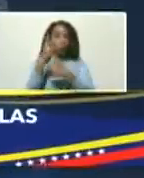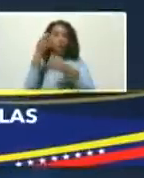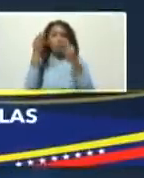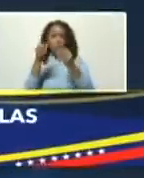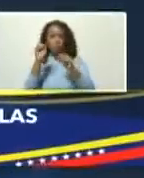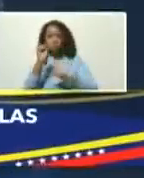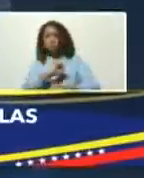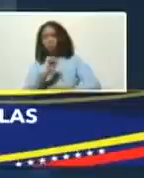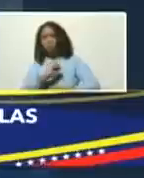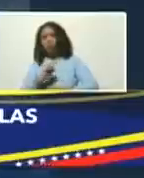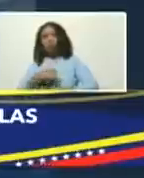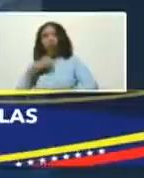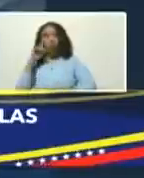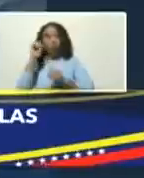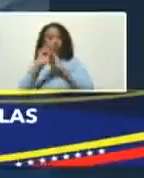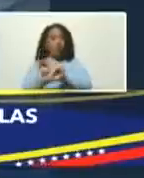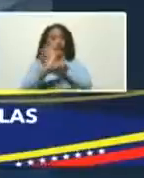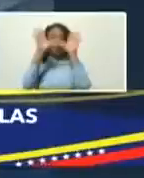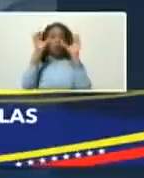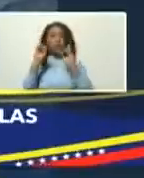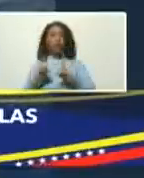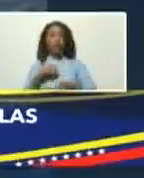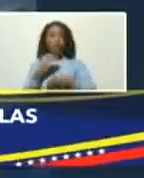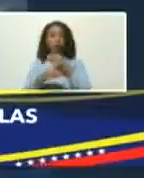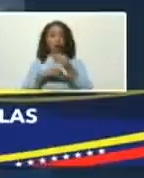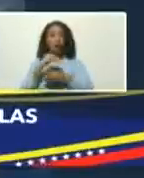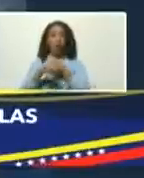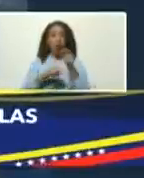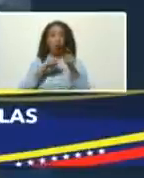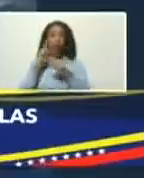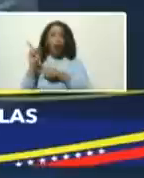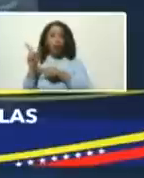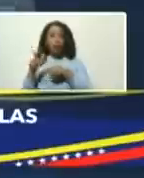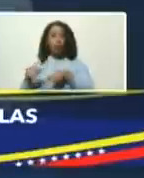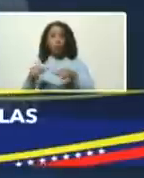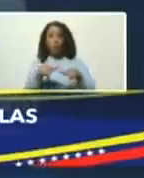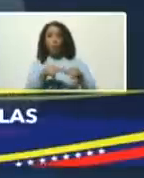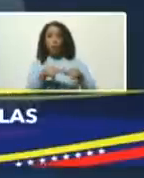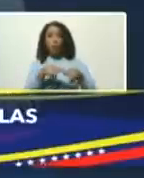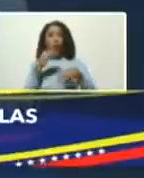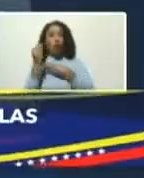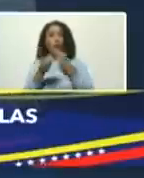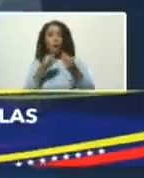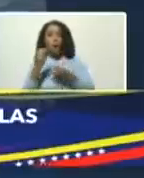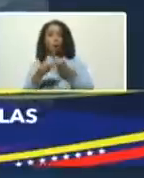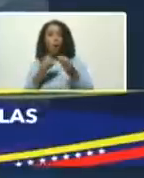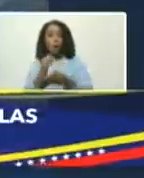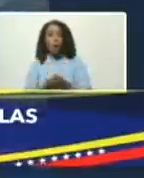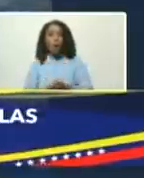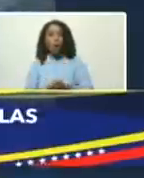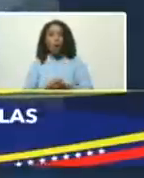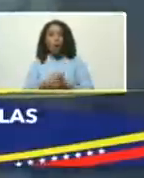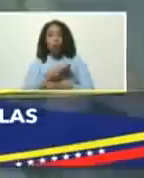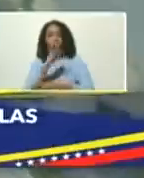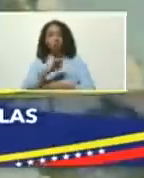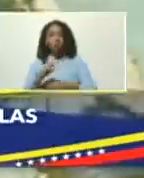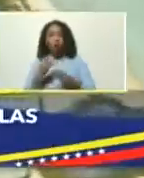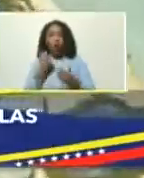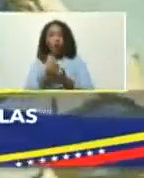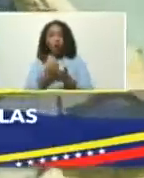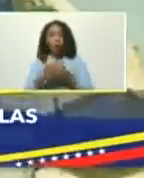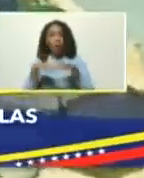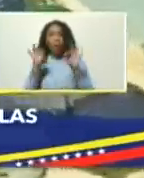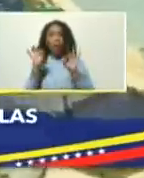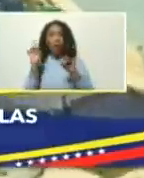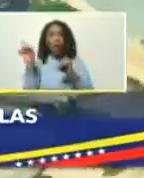sí y bueno por su acertada decisión de decretar esta zona esta isla como zona económica especial va a ser